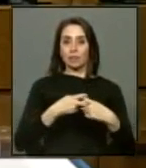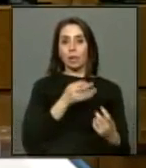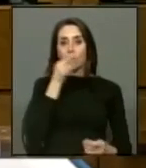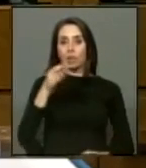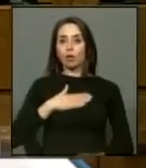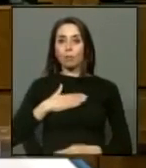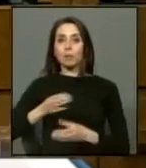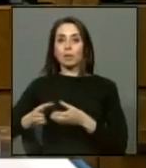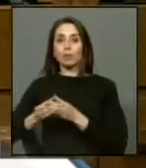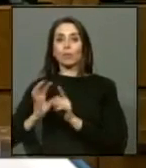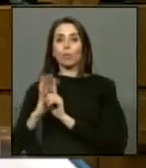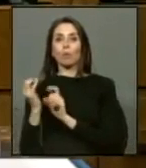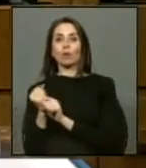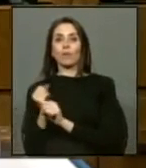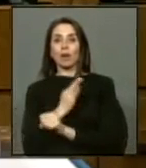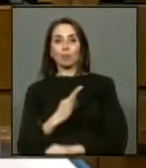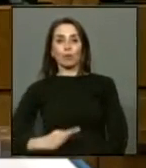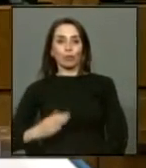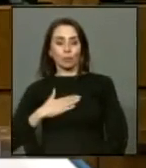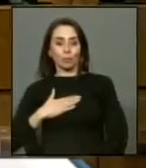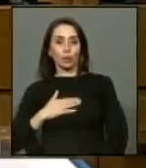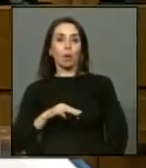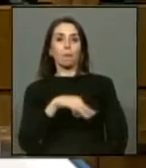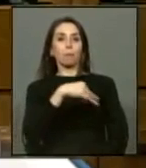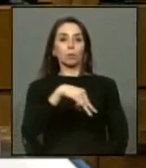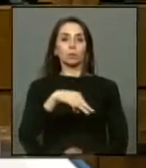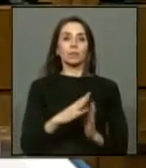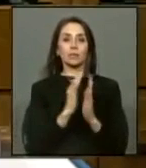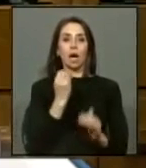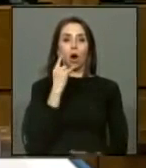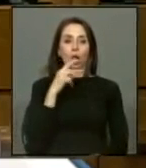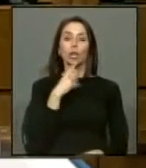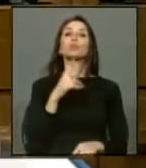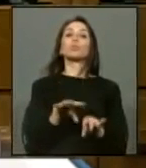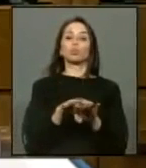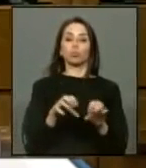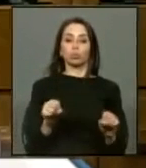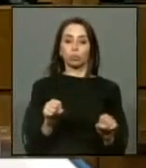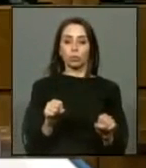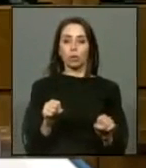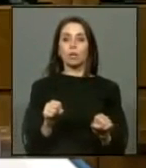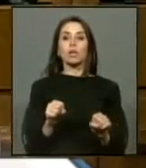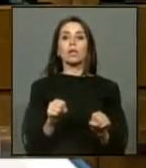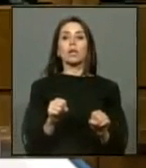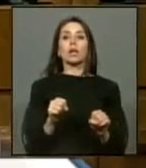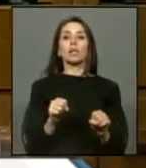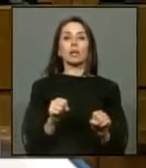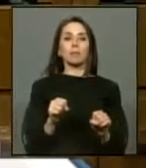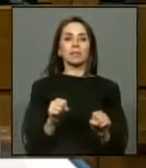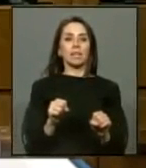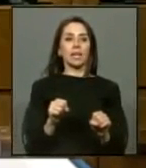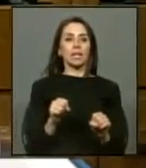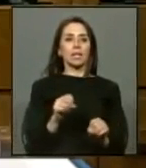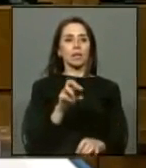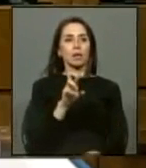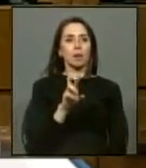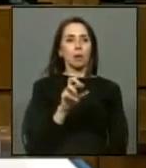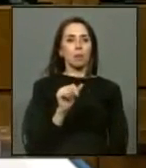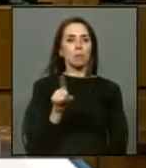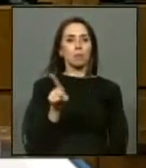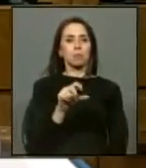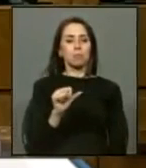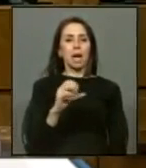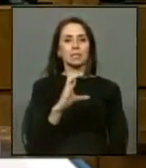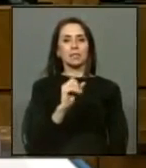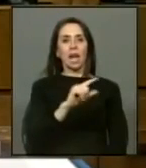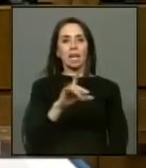equipo parlamentario que la Municipalidad de San Joaquín se comprometió a entregar pasacalles, pendones y hasta la fecha aún no se ha concretado.